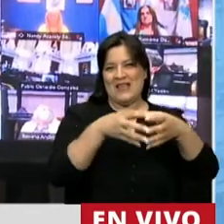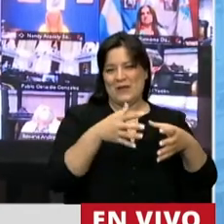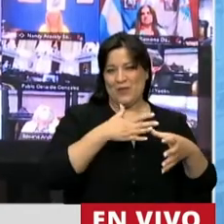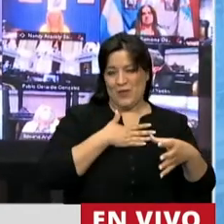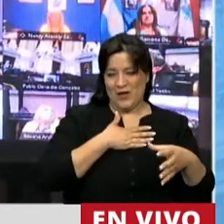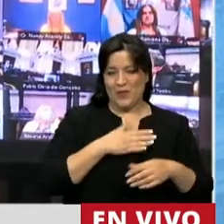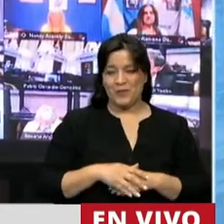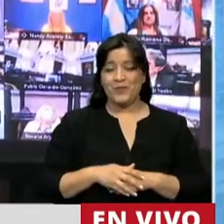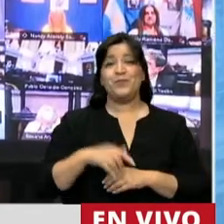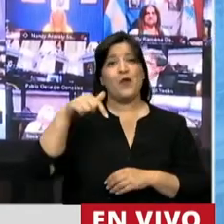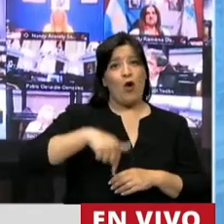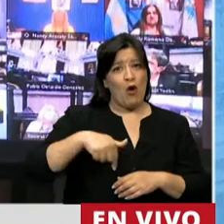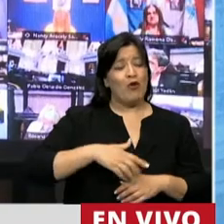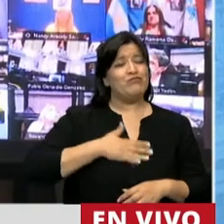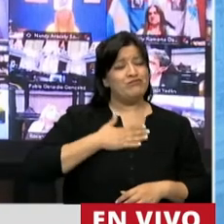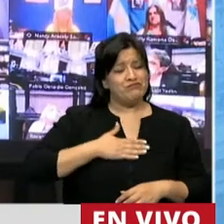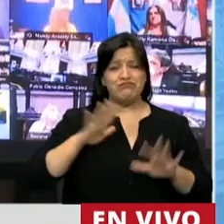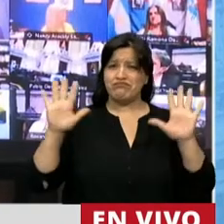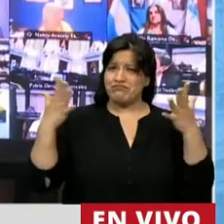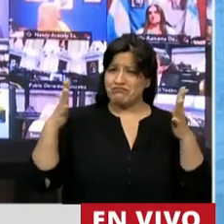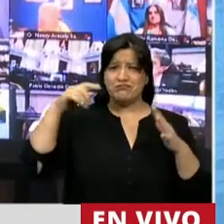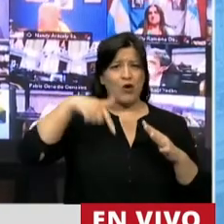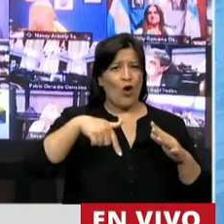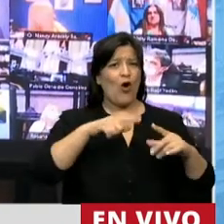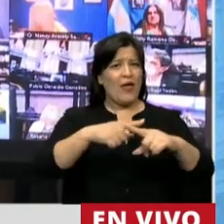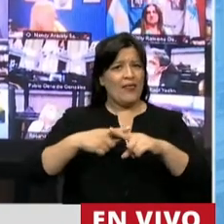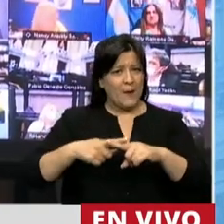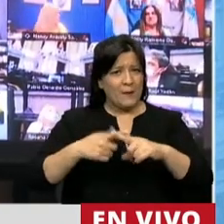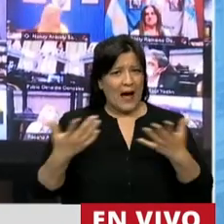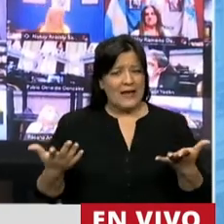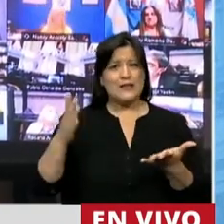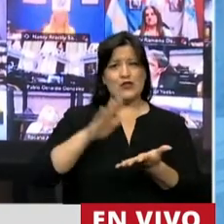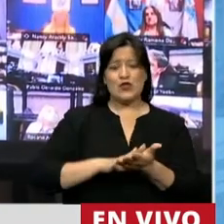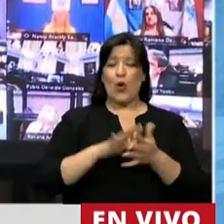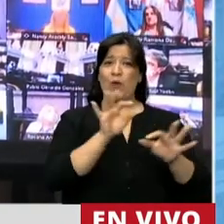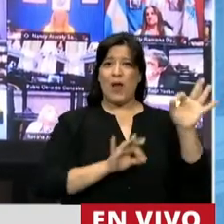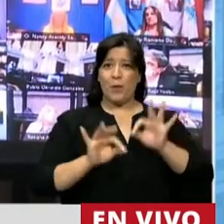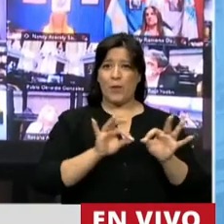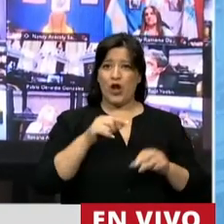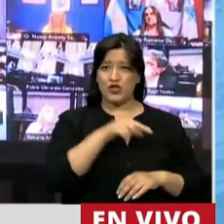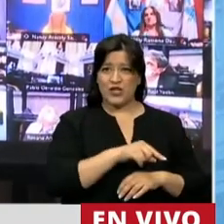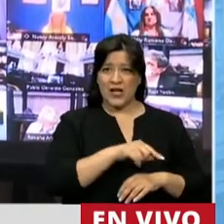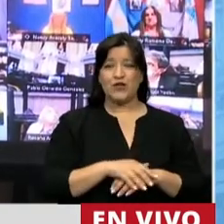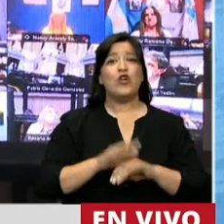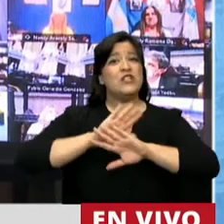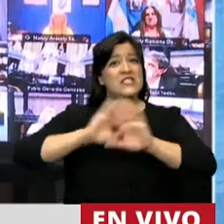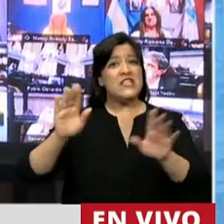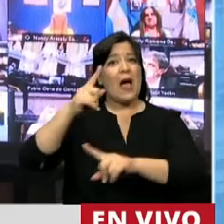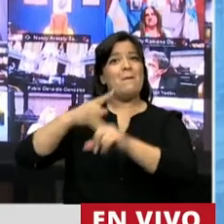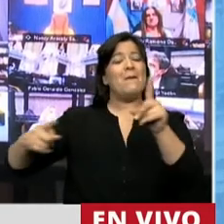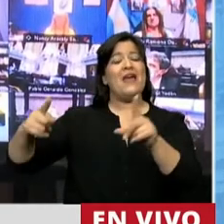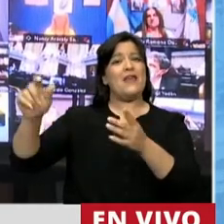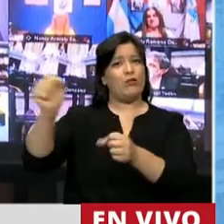que estoy muy contenta y celebro que estemos debatiendo sobre este proyecto que viene con media sanción